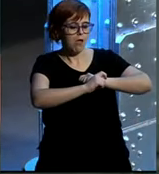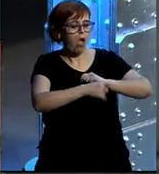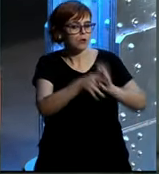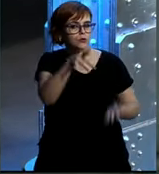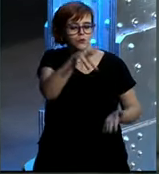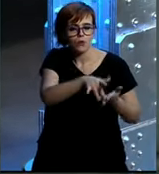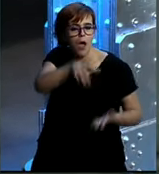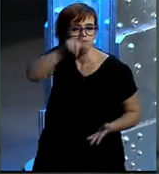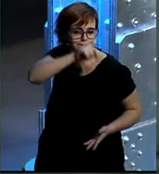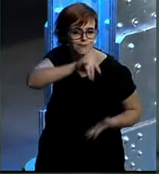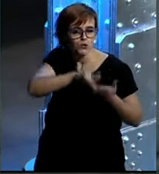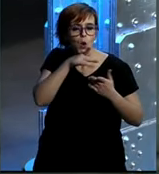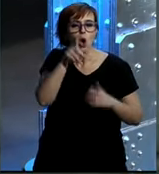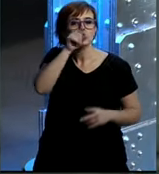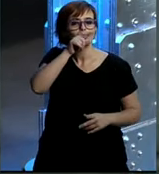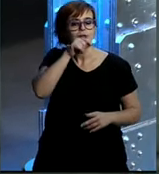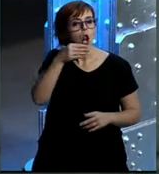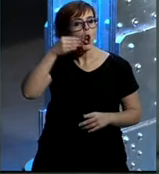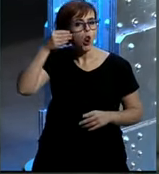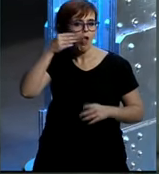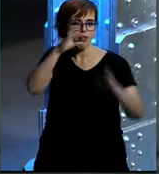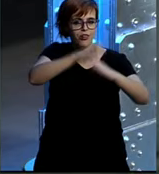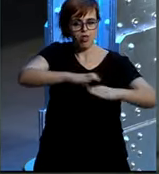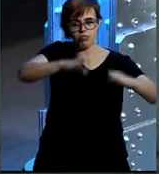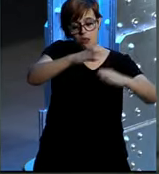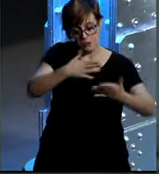ciencia, ¿vale? L'Oréal ciencia como cuenta.